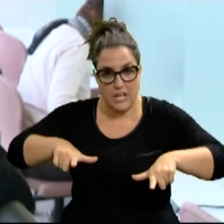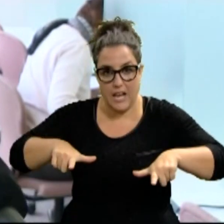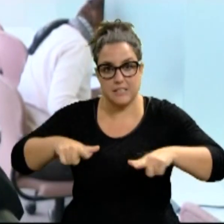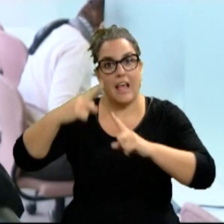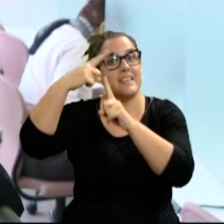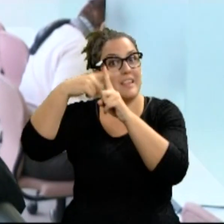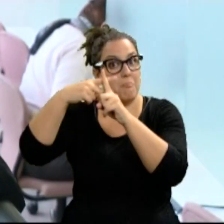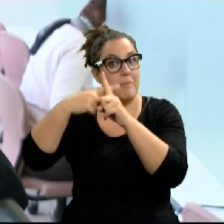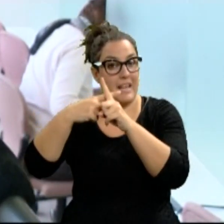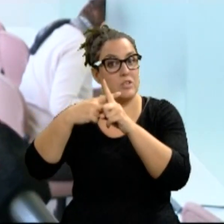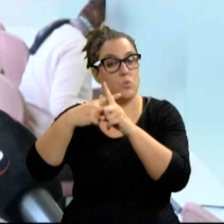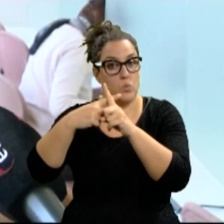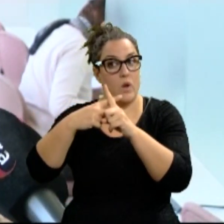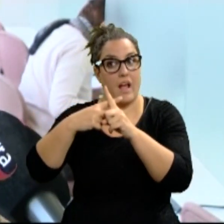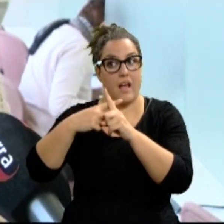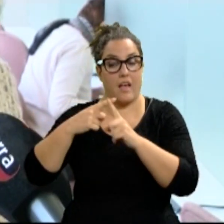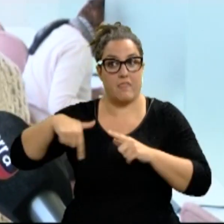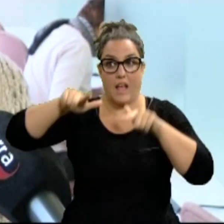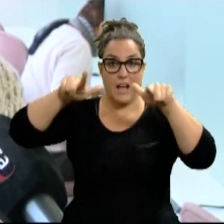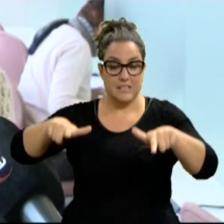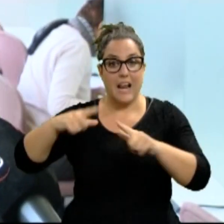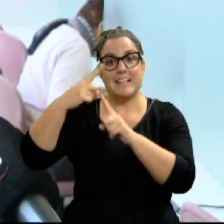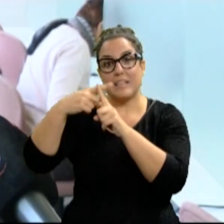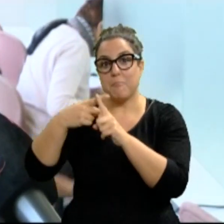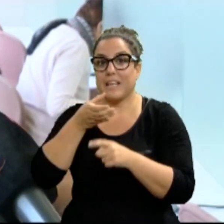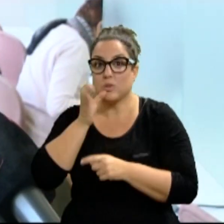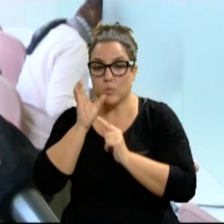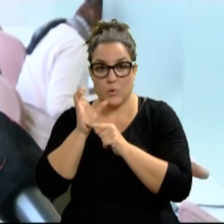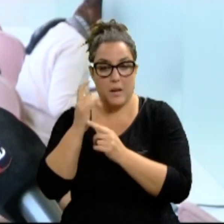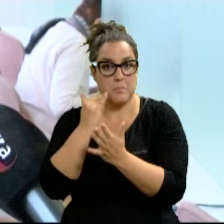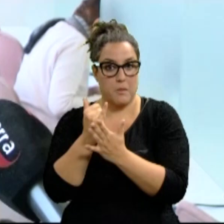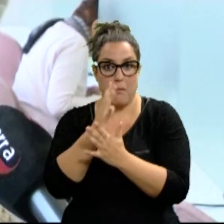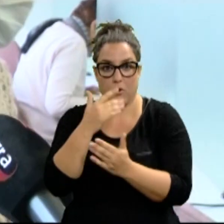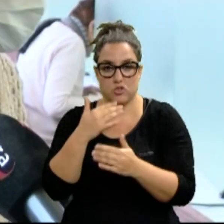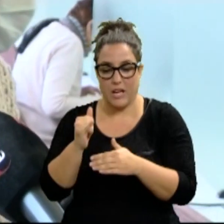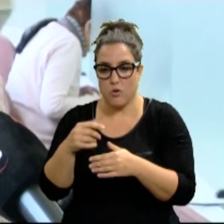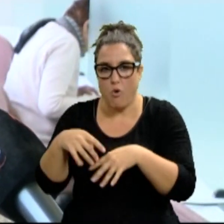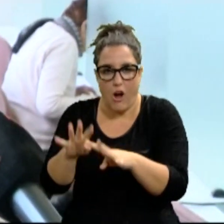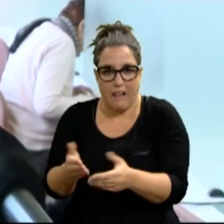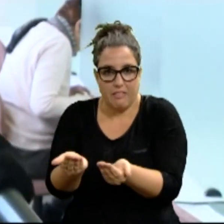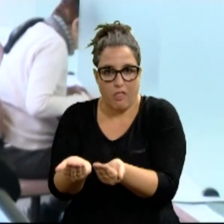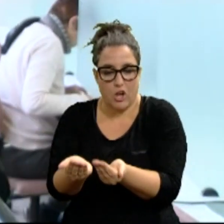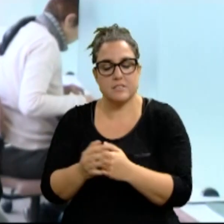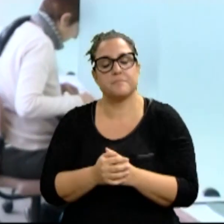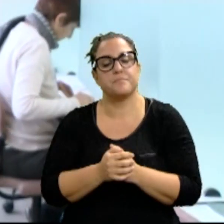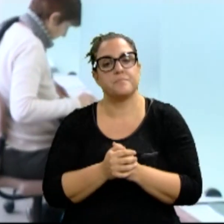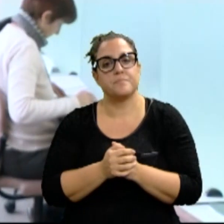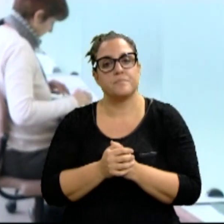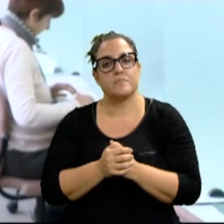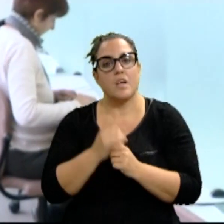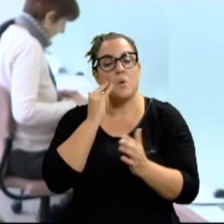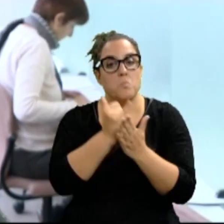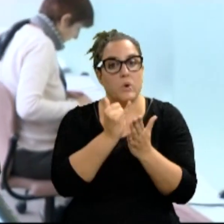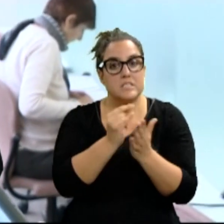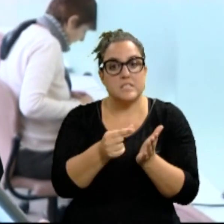temperatura a la que tiene que estar la sala, la temperatura a la que se catan las muestras, por eso existen estos calentadores, las muestras que se pueden catar